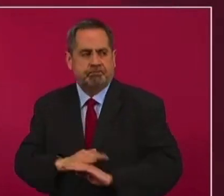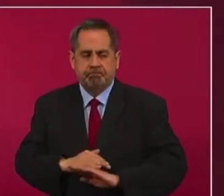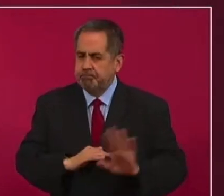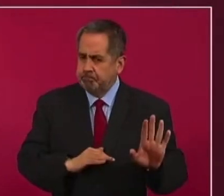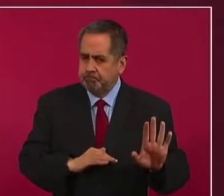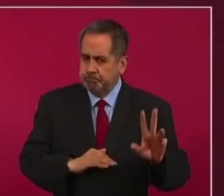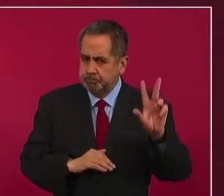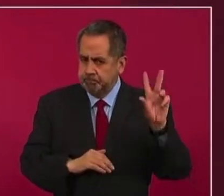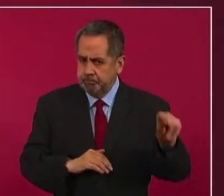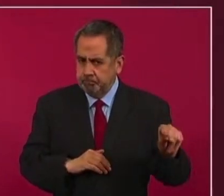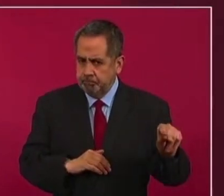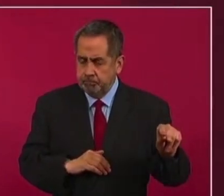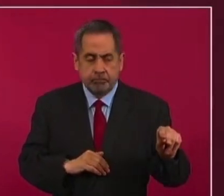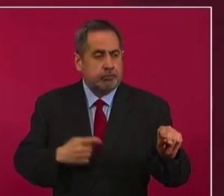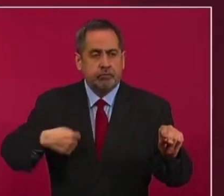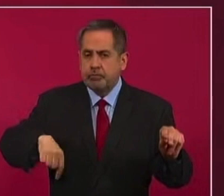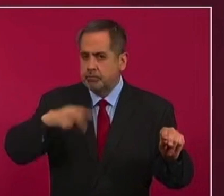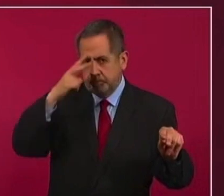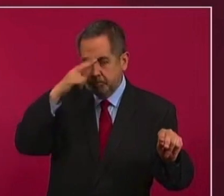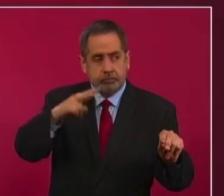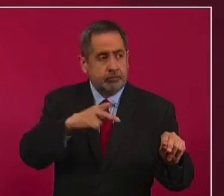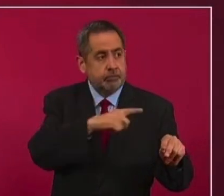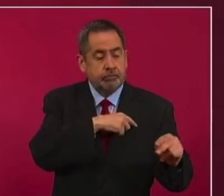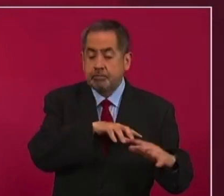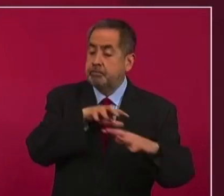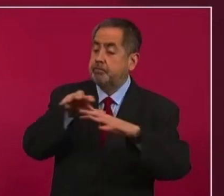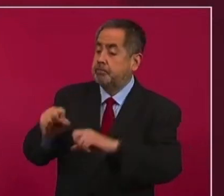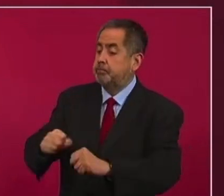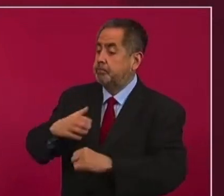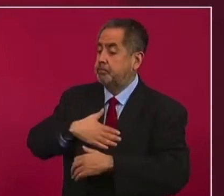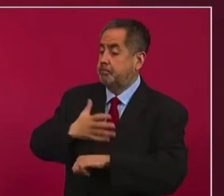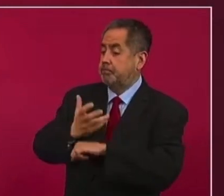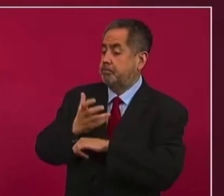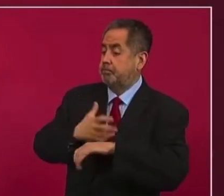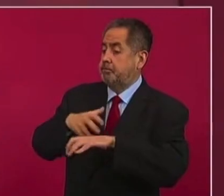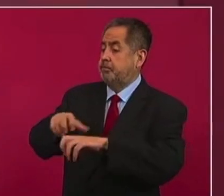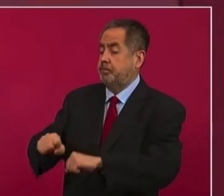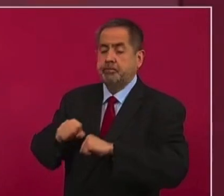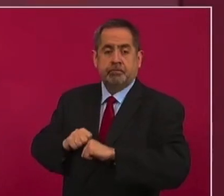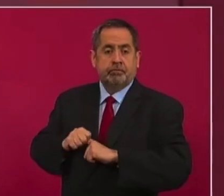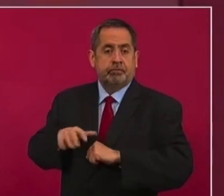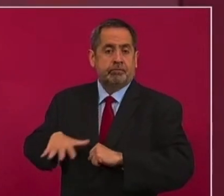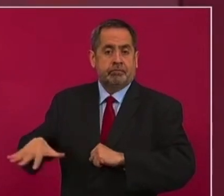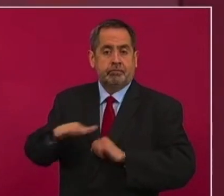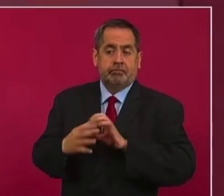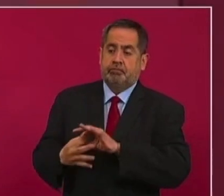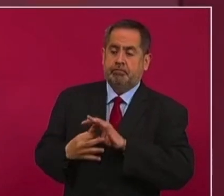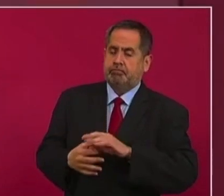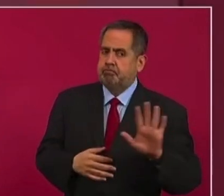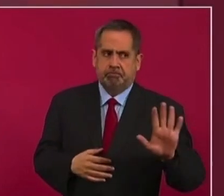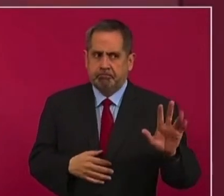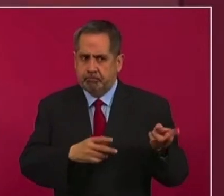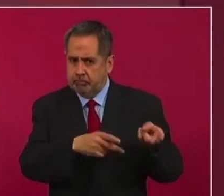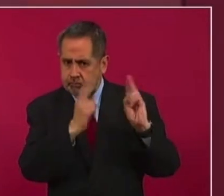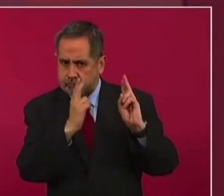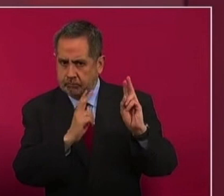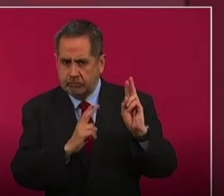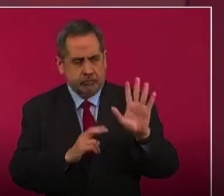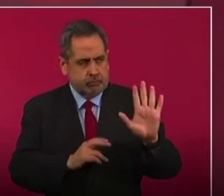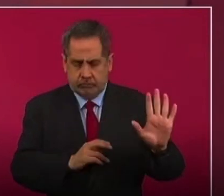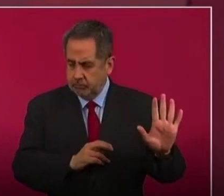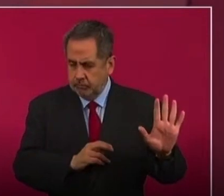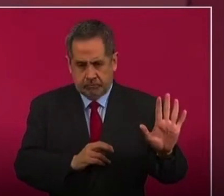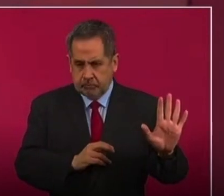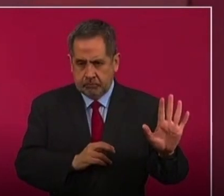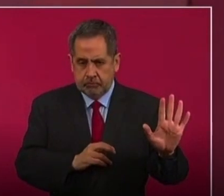porque México no es colonia de Estados Unidos ni es un